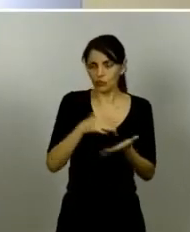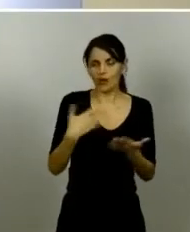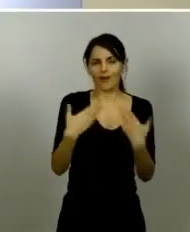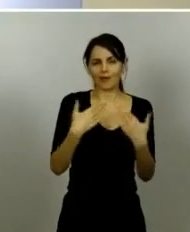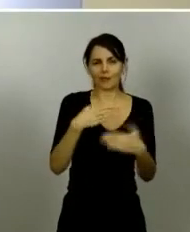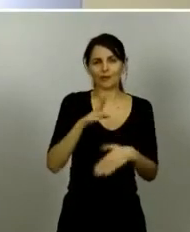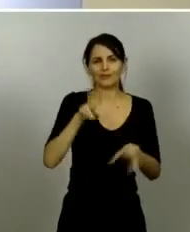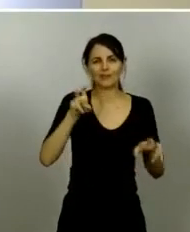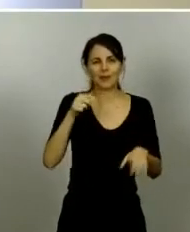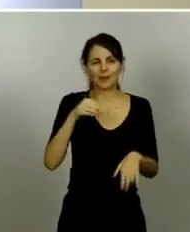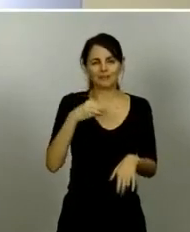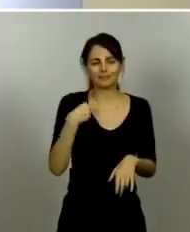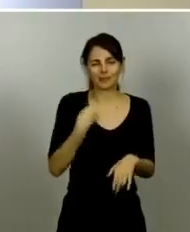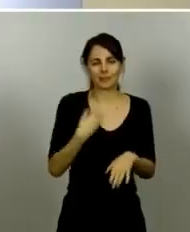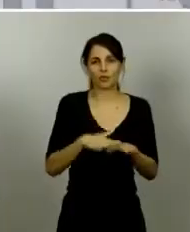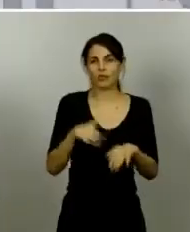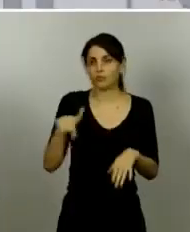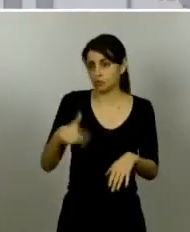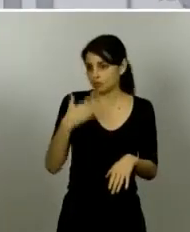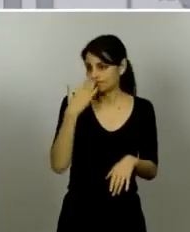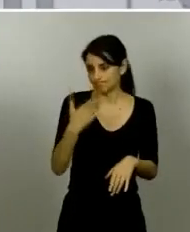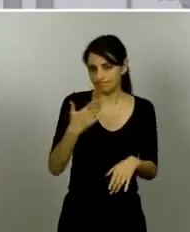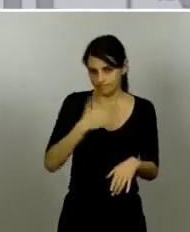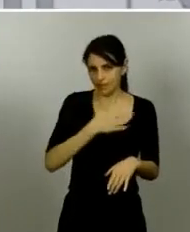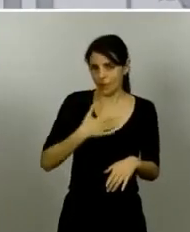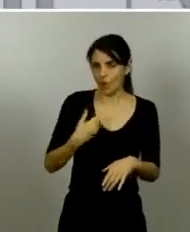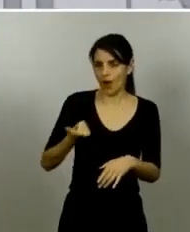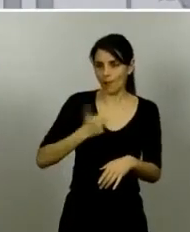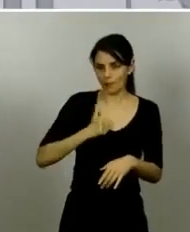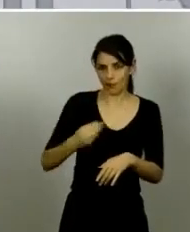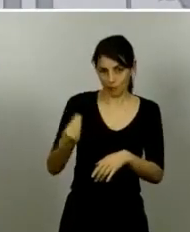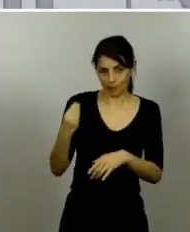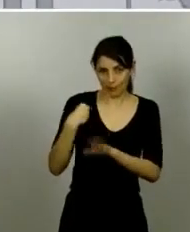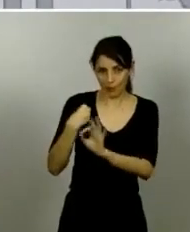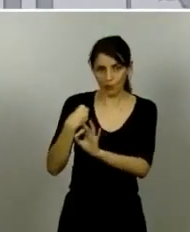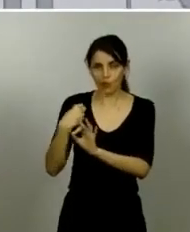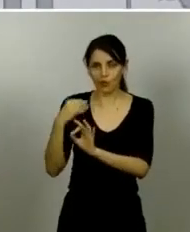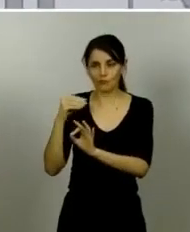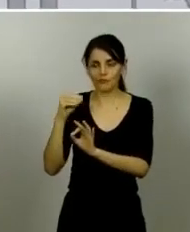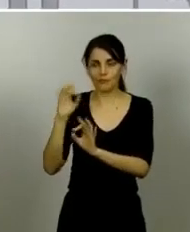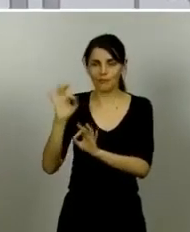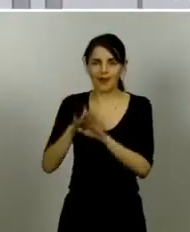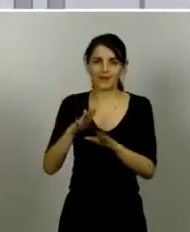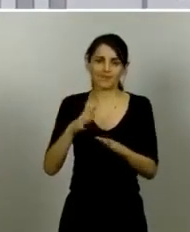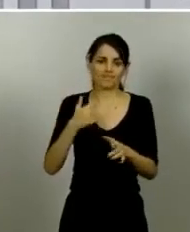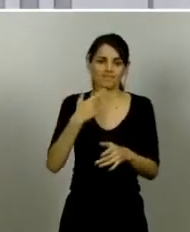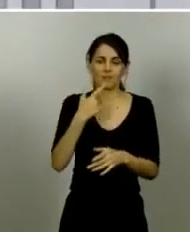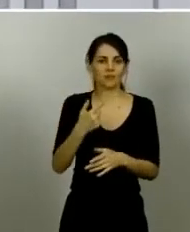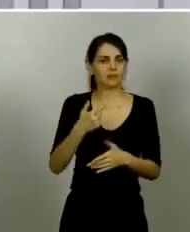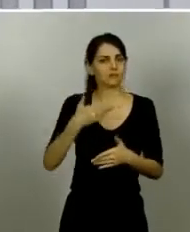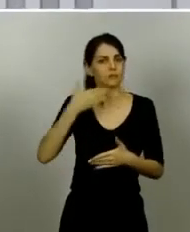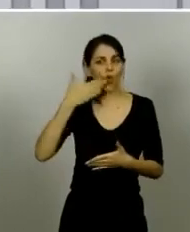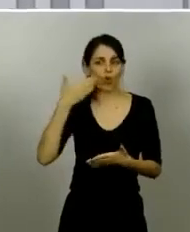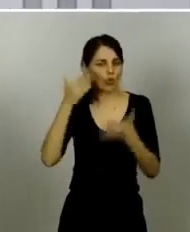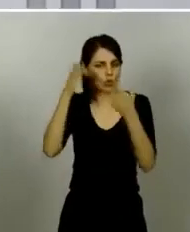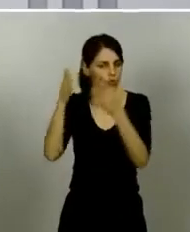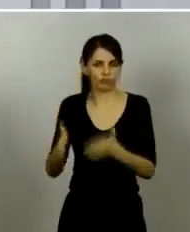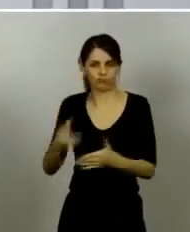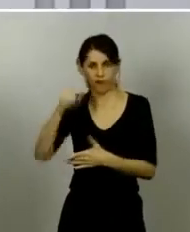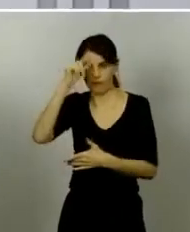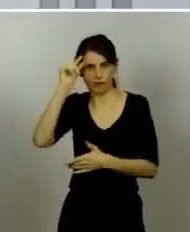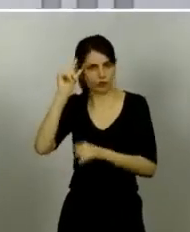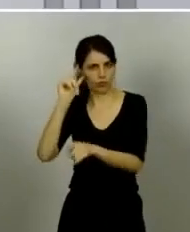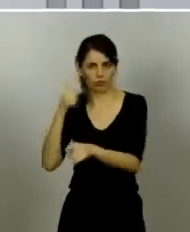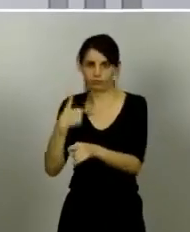pregunta manifestar mi orgullo de tener de contar con el doctor Fernando Simón como director y coordinador del centro de coordinación de alertas y emergencias sanitarias